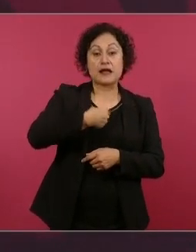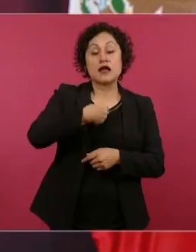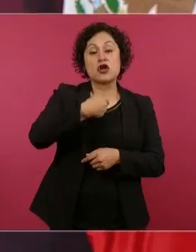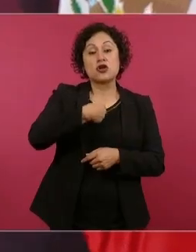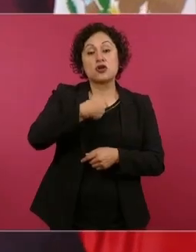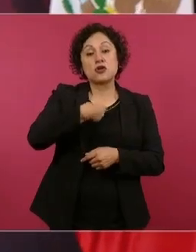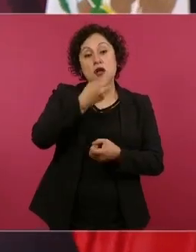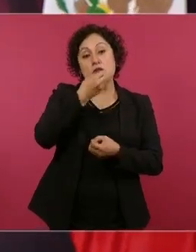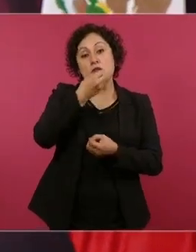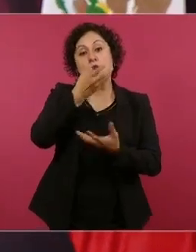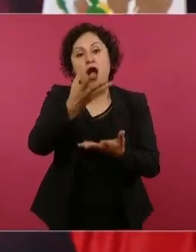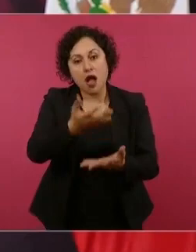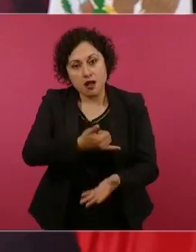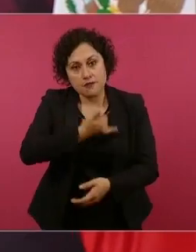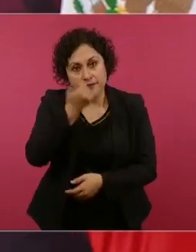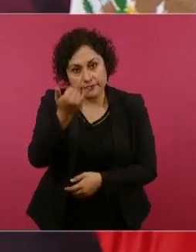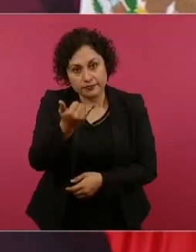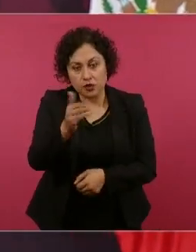despacio.